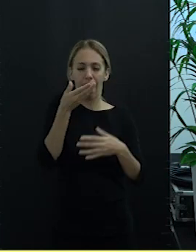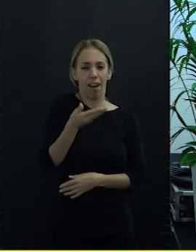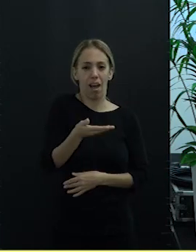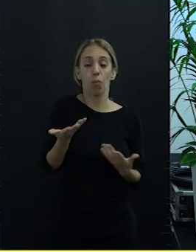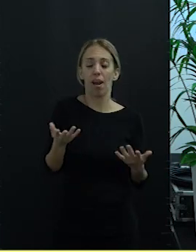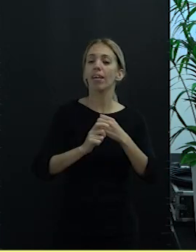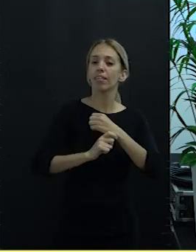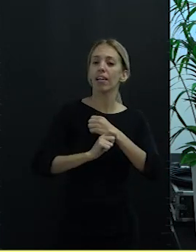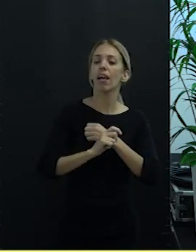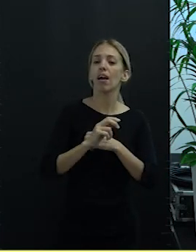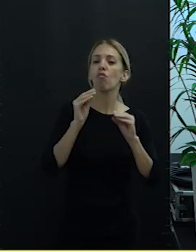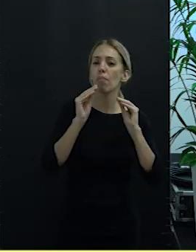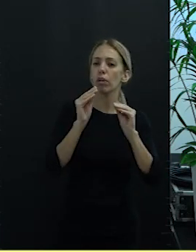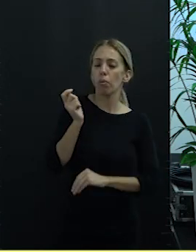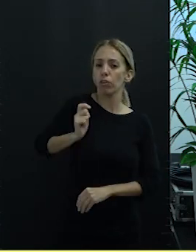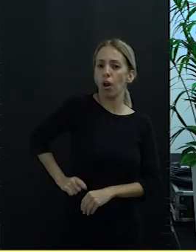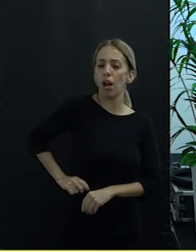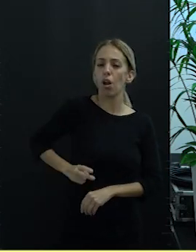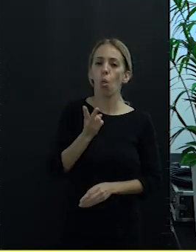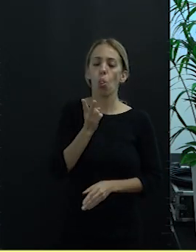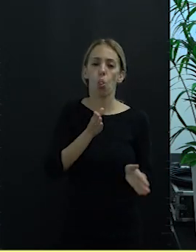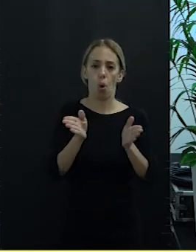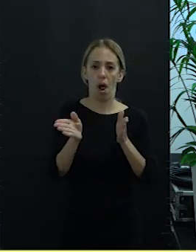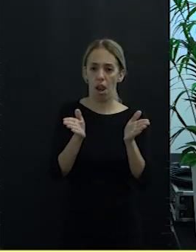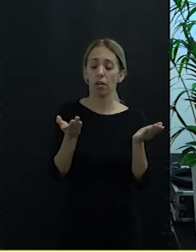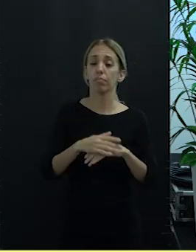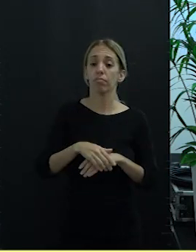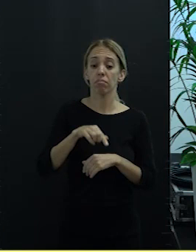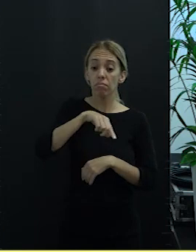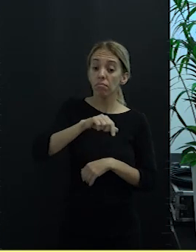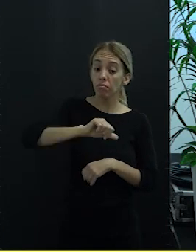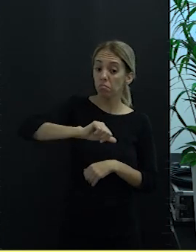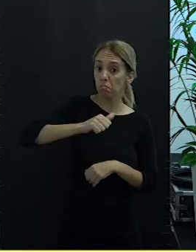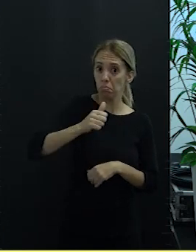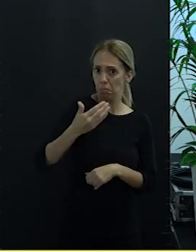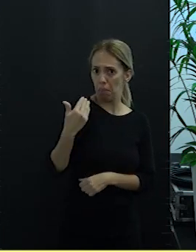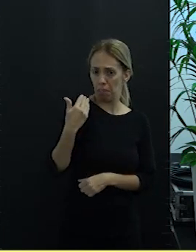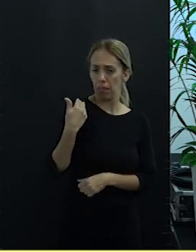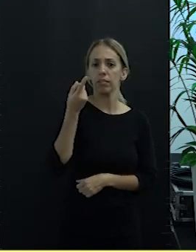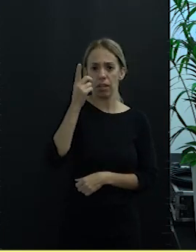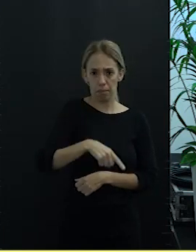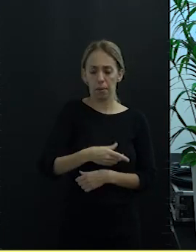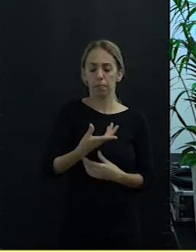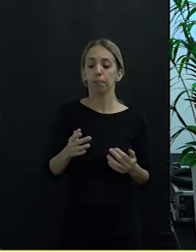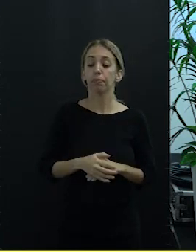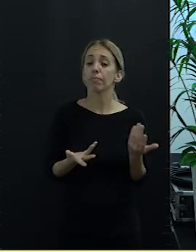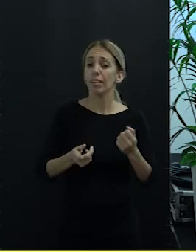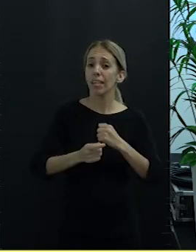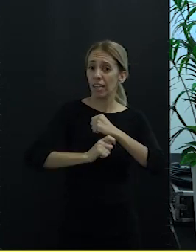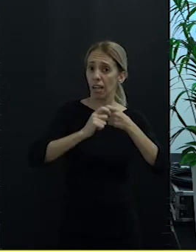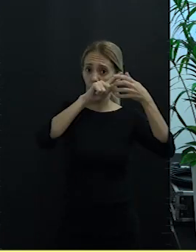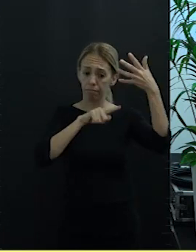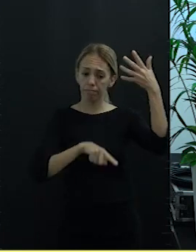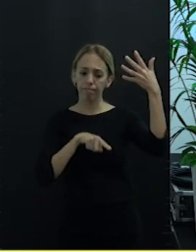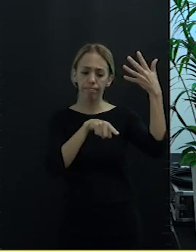estrategia de formación profesional dual. Fue aprobada recientemente también. Estas estrategias